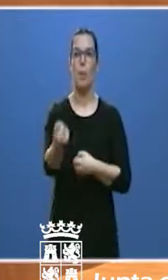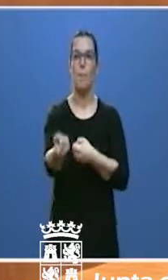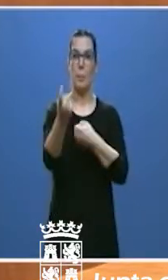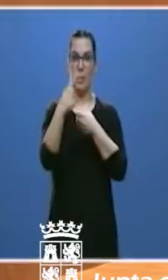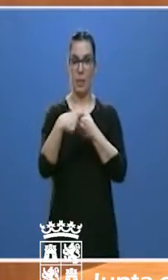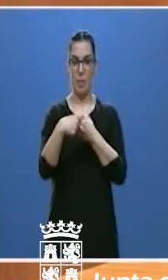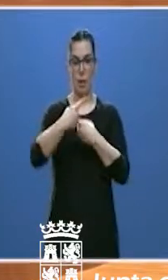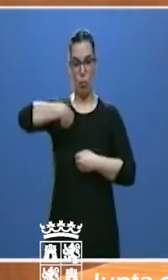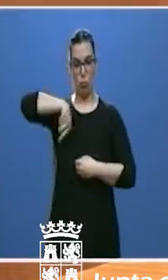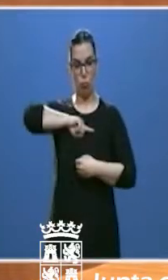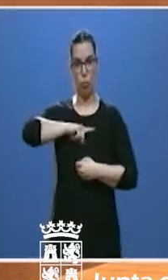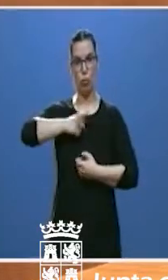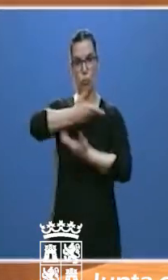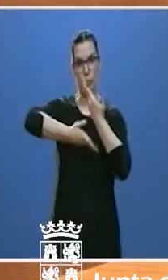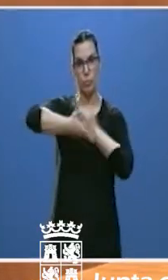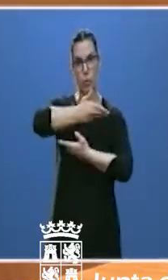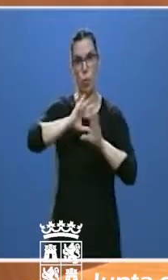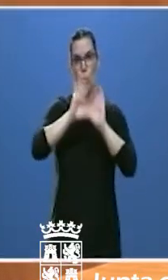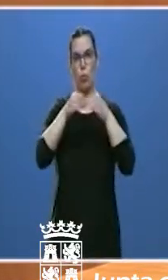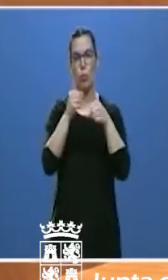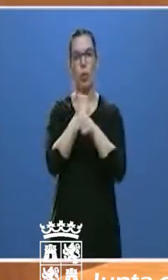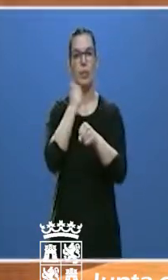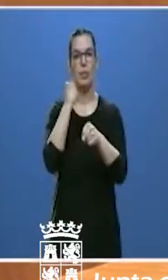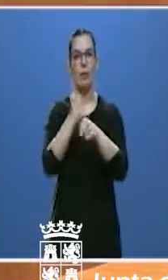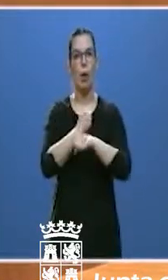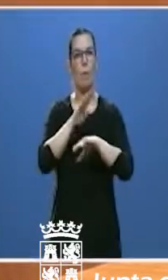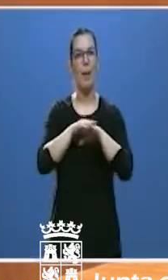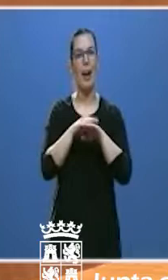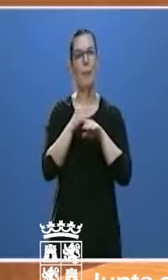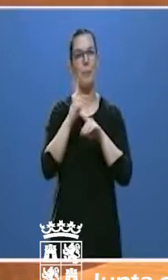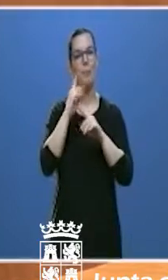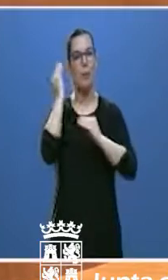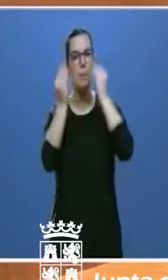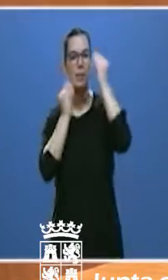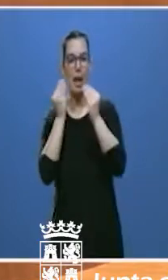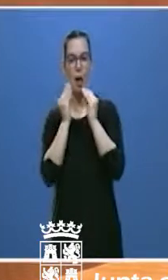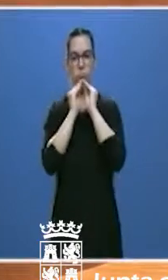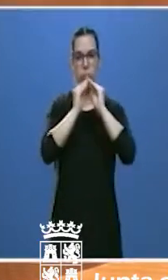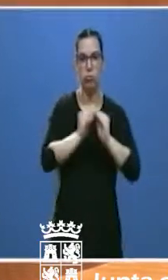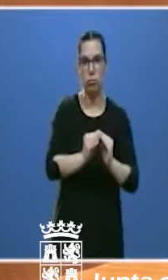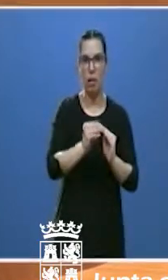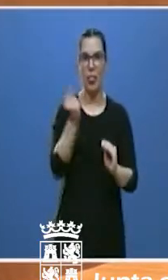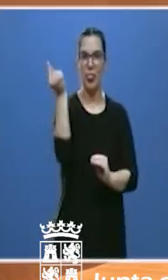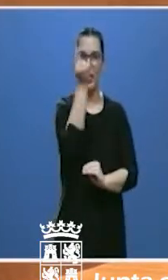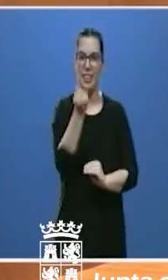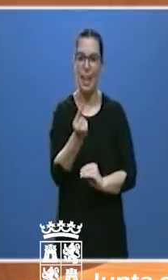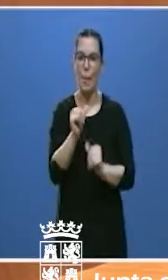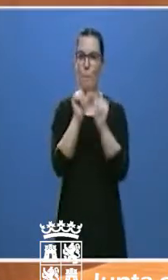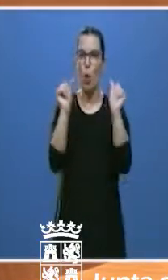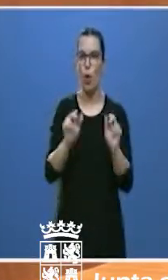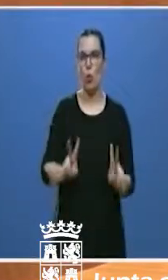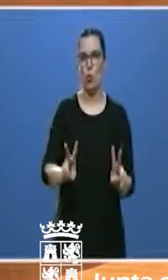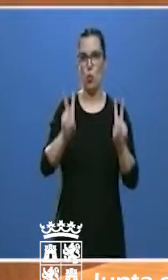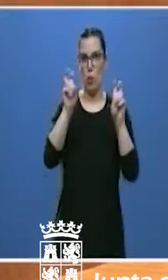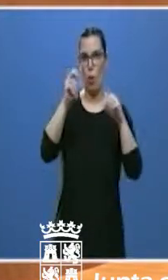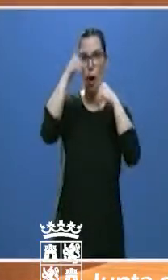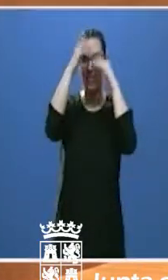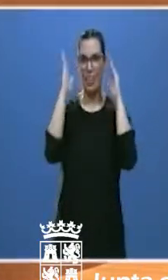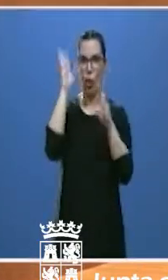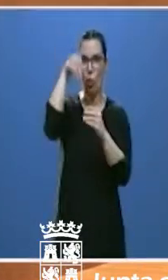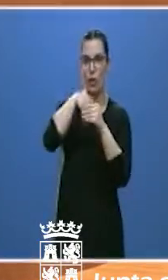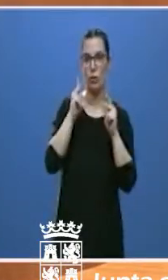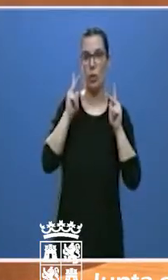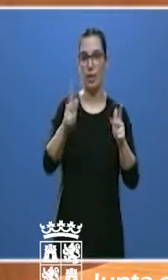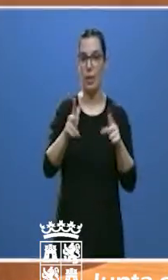la Administración autonómica en un grupo de trabajo para diseñar y poner en marcha este nuevo modelo. Un modelo que